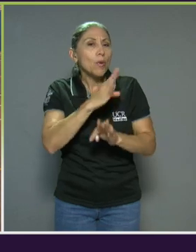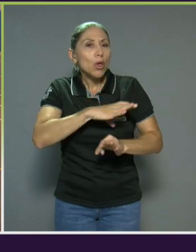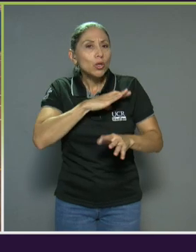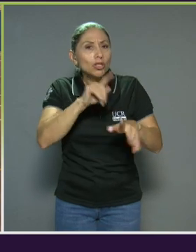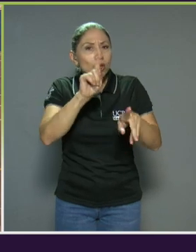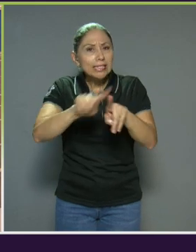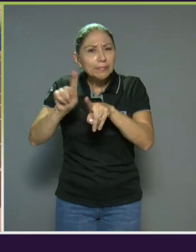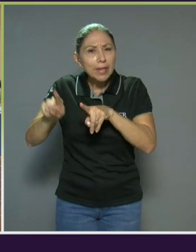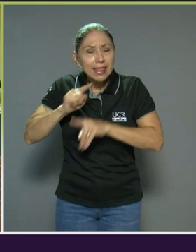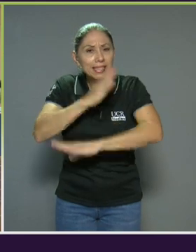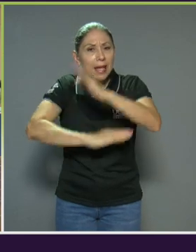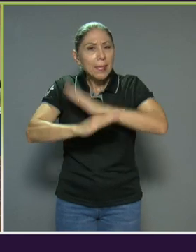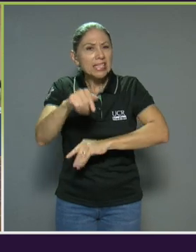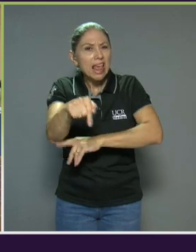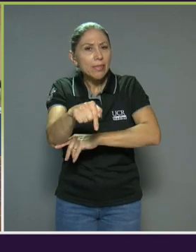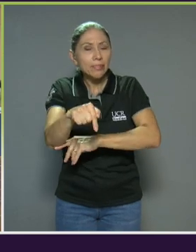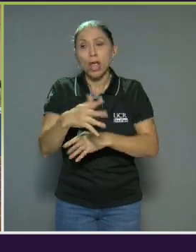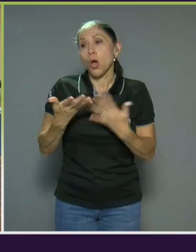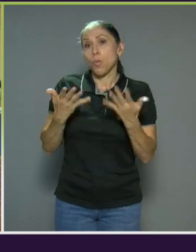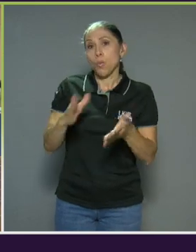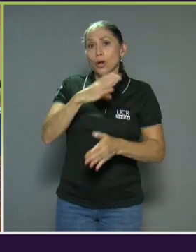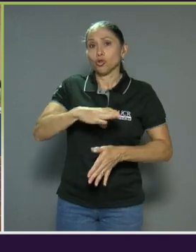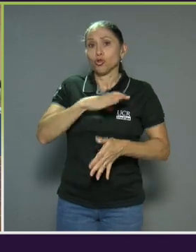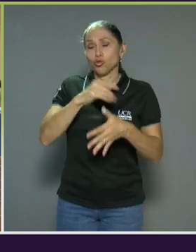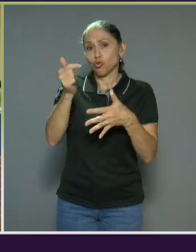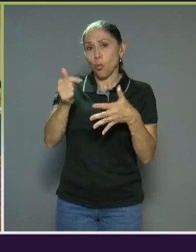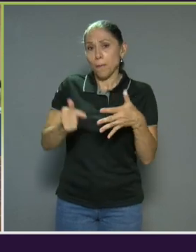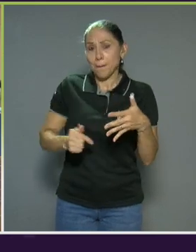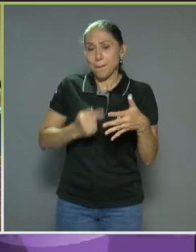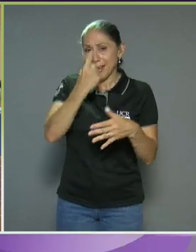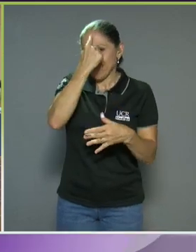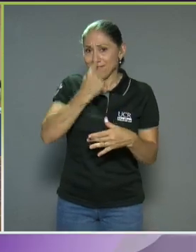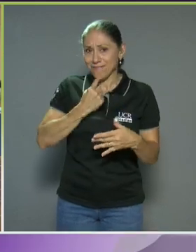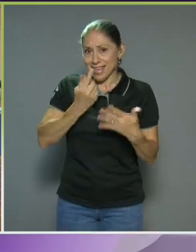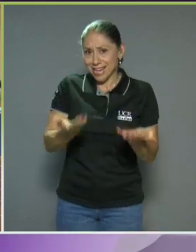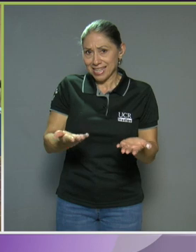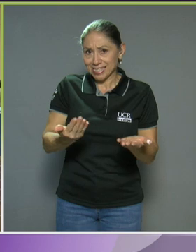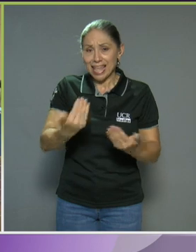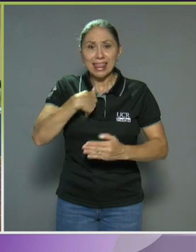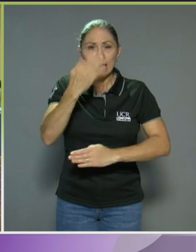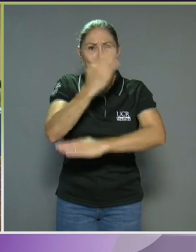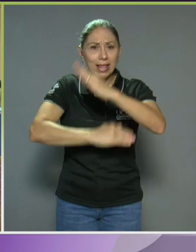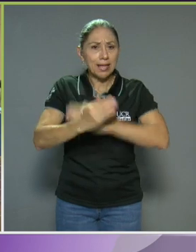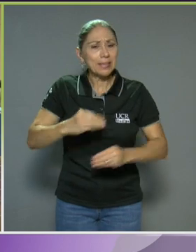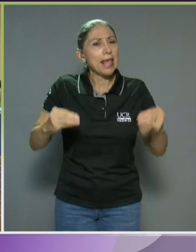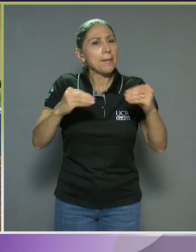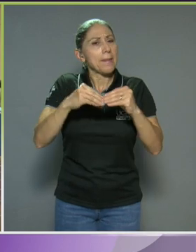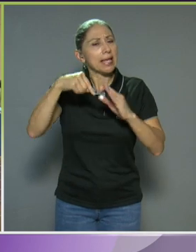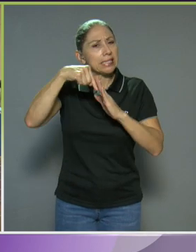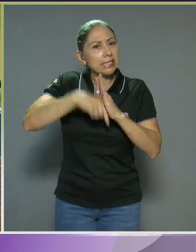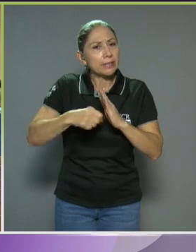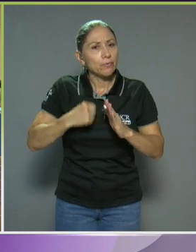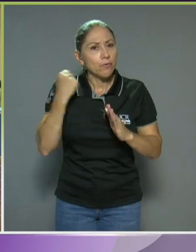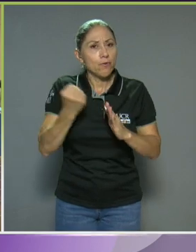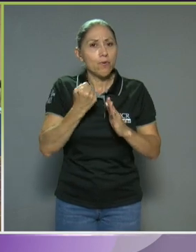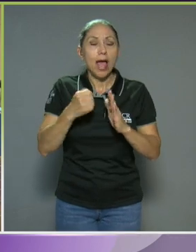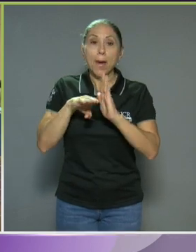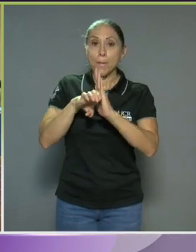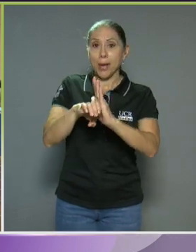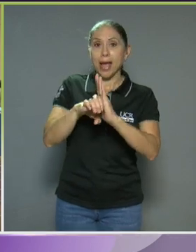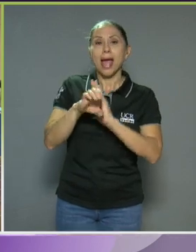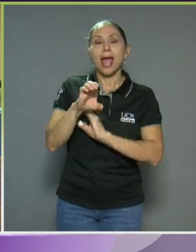son? Bueno, son perfiles que tienen una discapacidad un poco más severa, de hecho el BC3